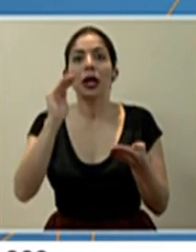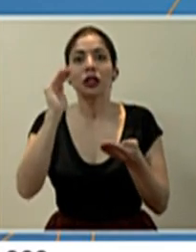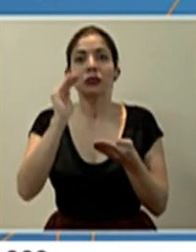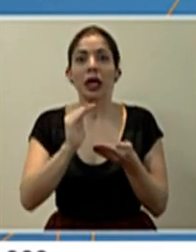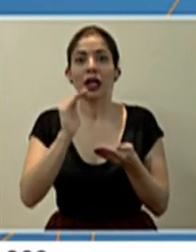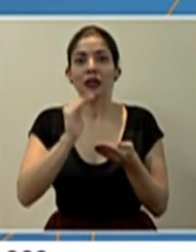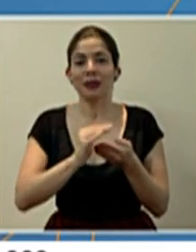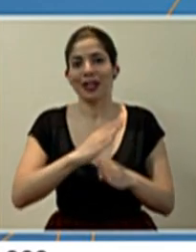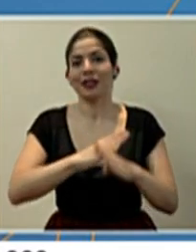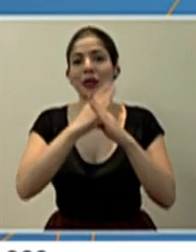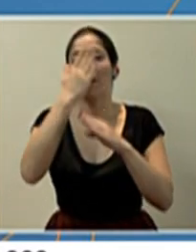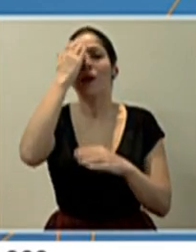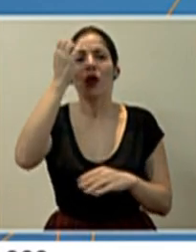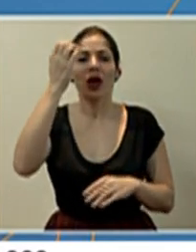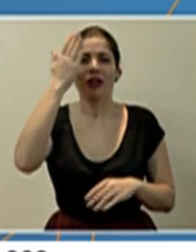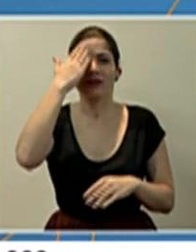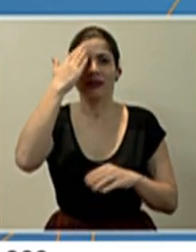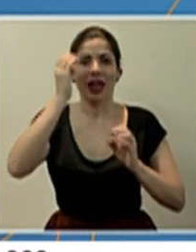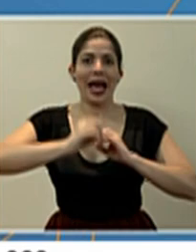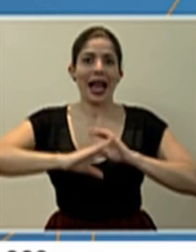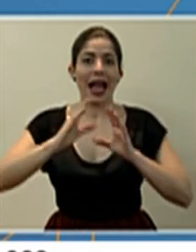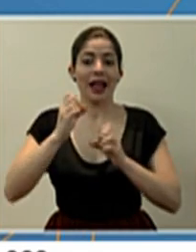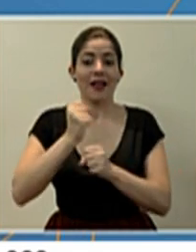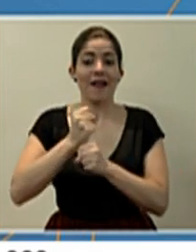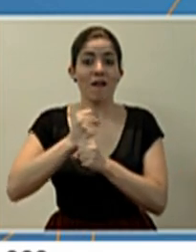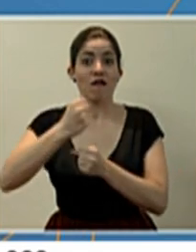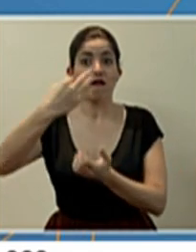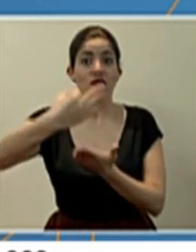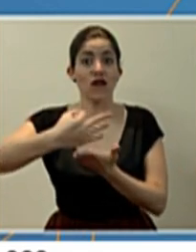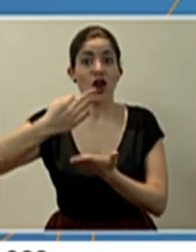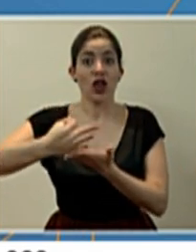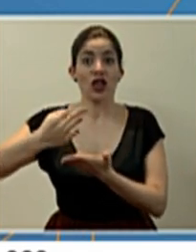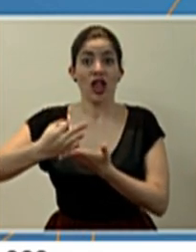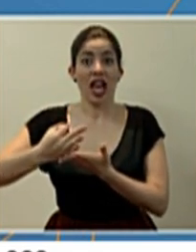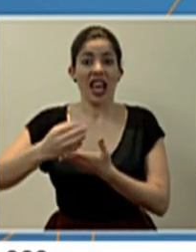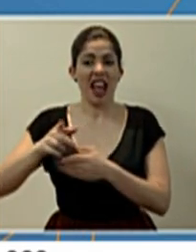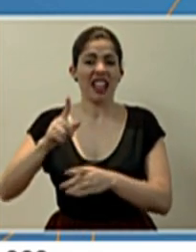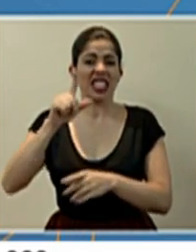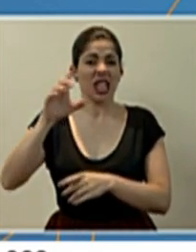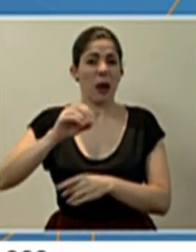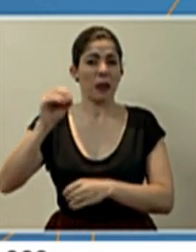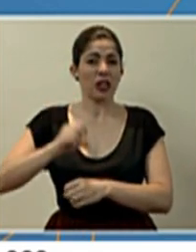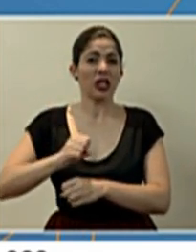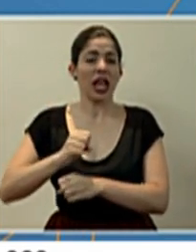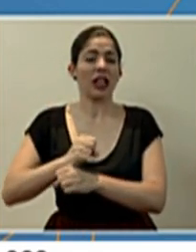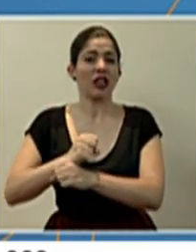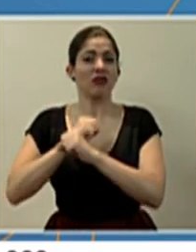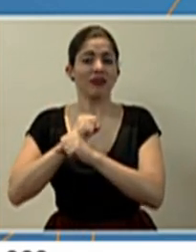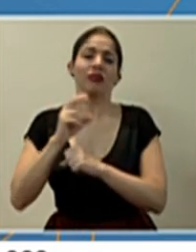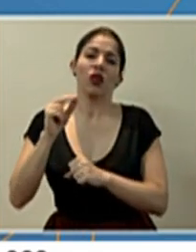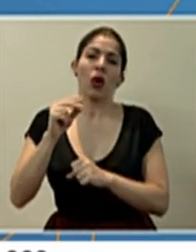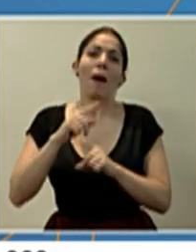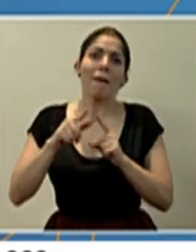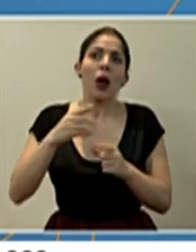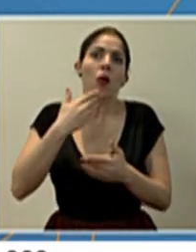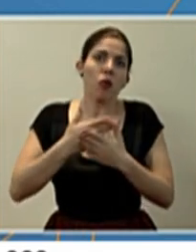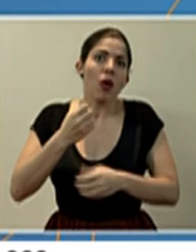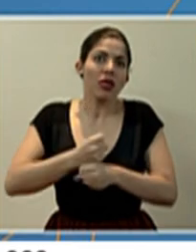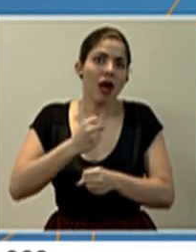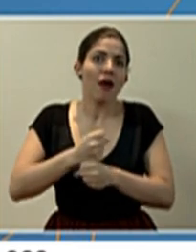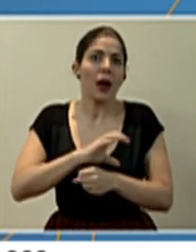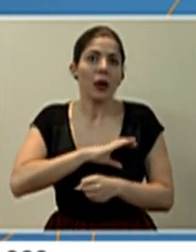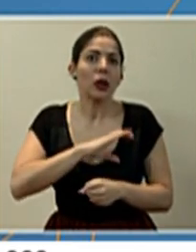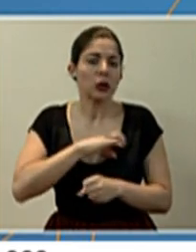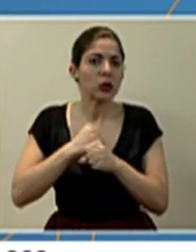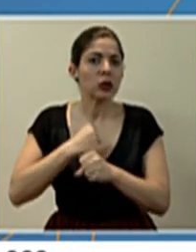aunque tenemos claro que el trabajo fronterizo no es infalible. Lo cierto es que se está haciendo un trabajo bueno, importante por todos los cuerpos de policías